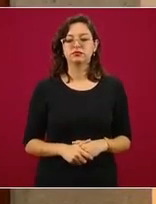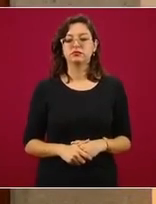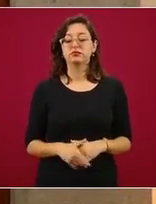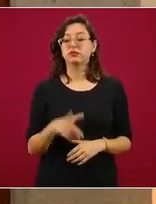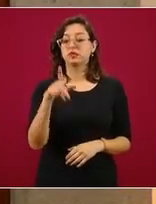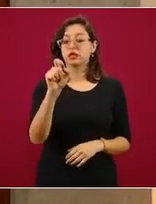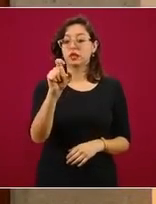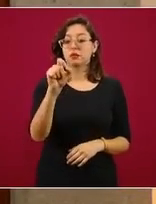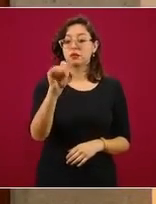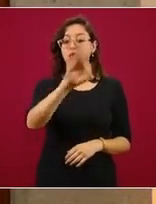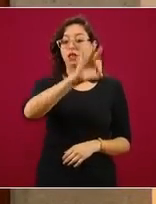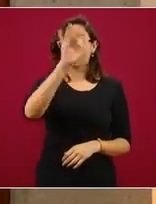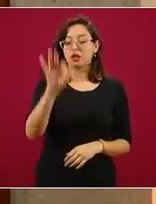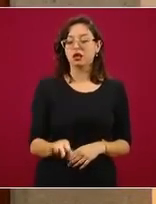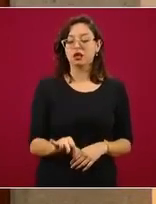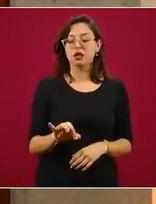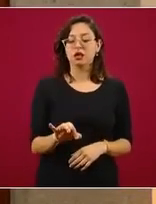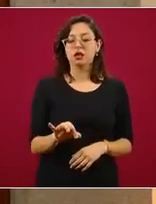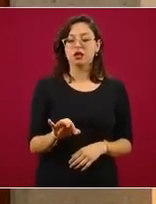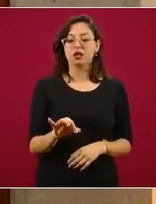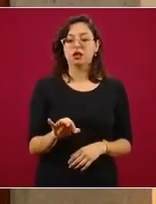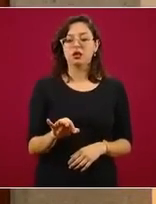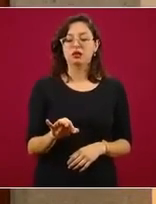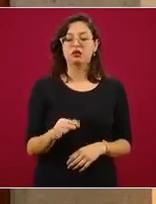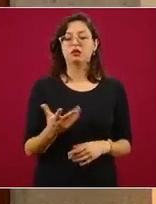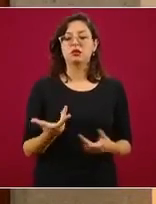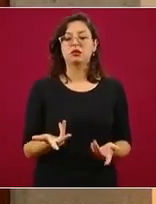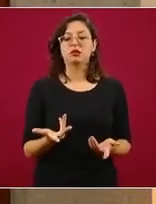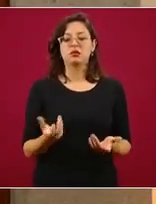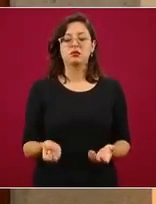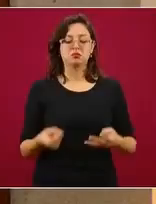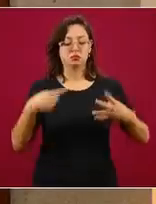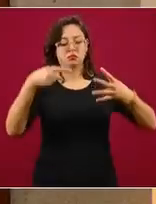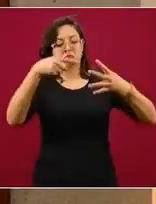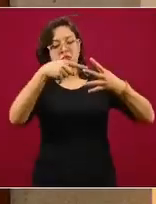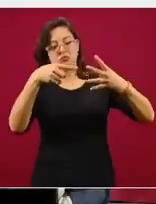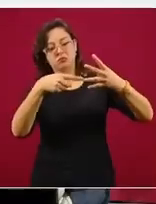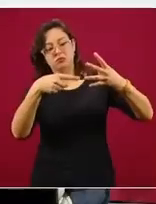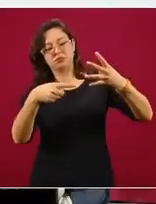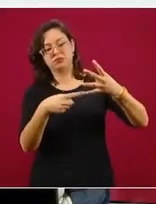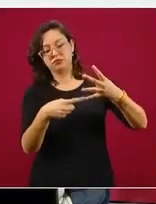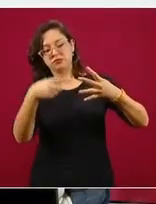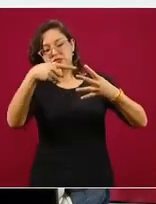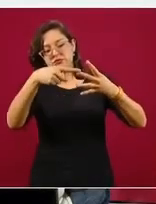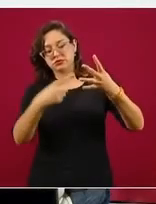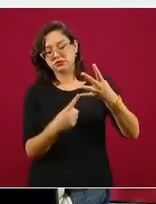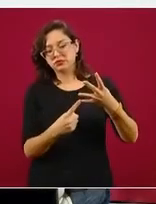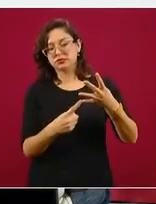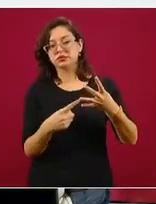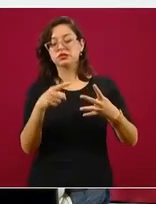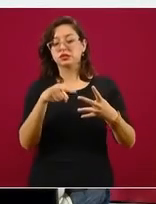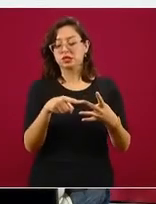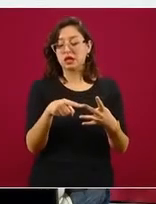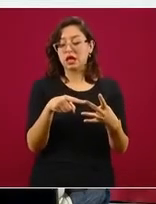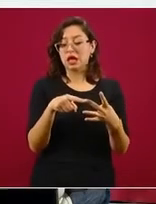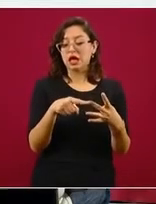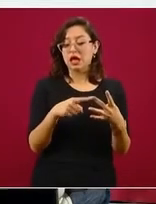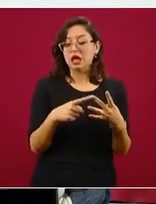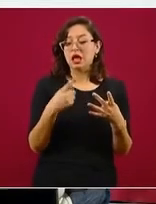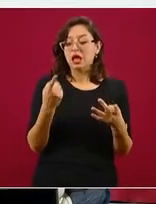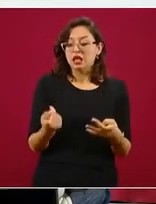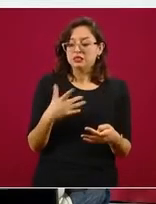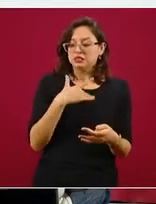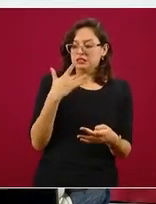calificación final la obtenemos de las tendencias, es lo que nos dice si el síndrome COVID o la